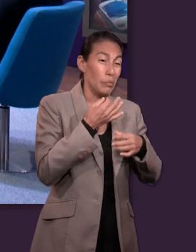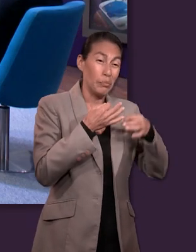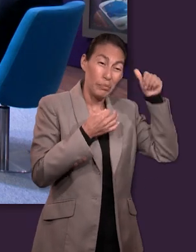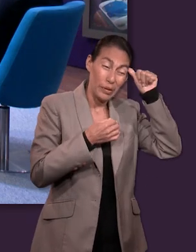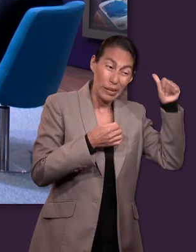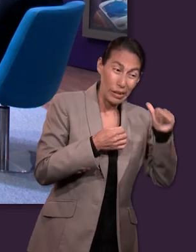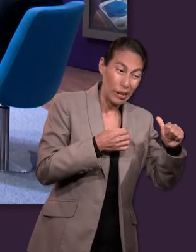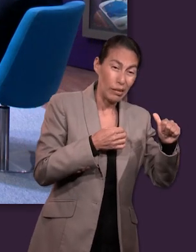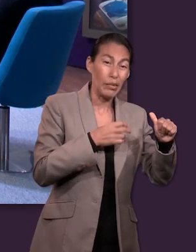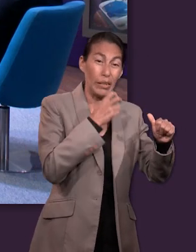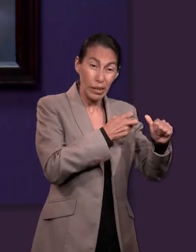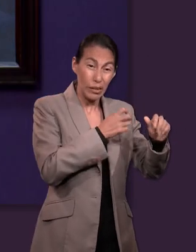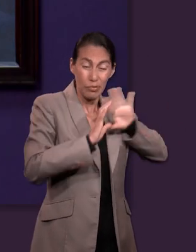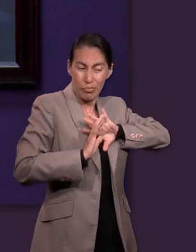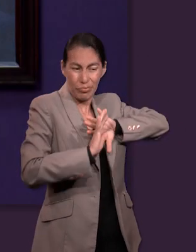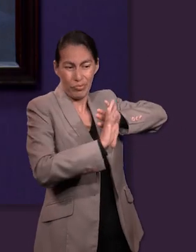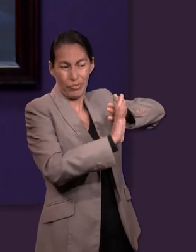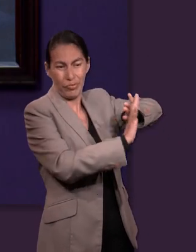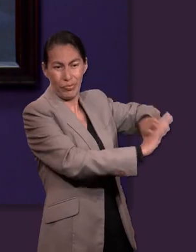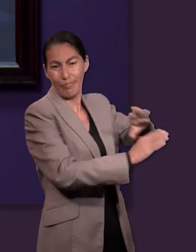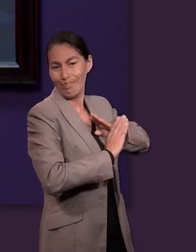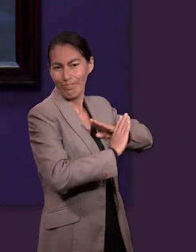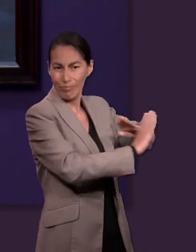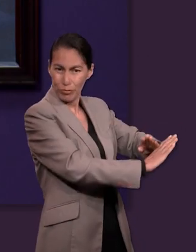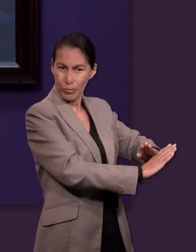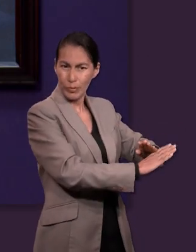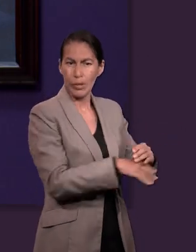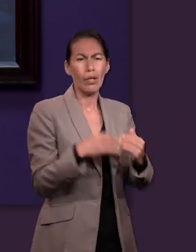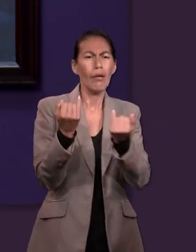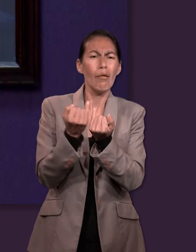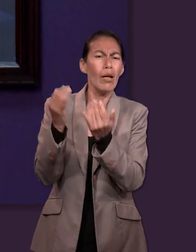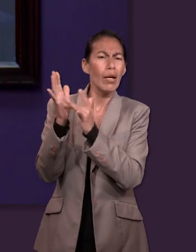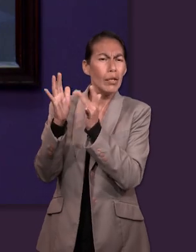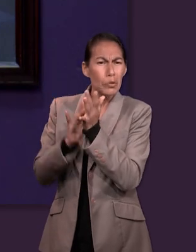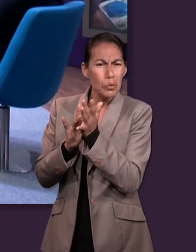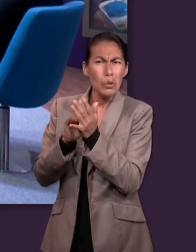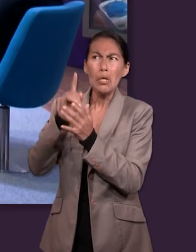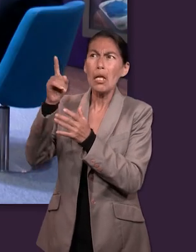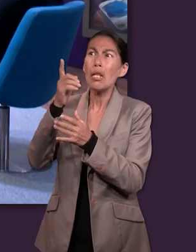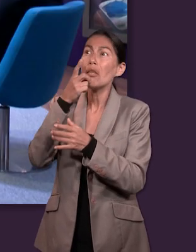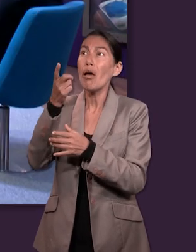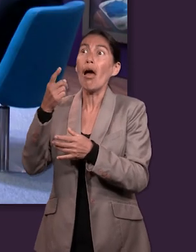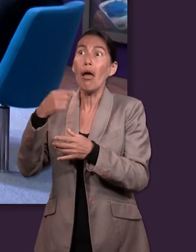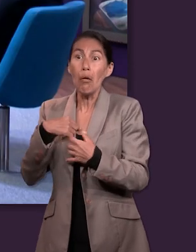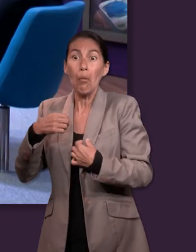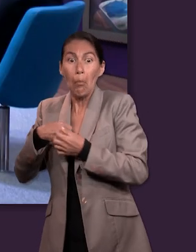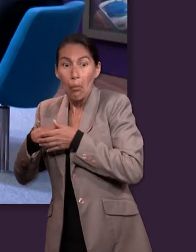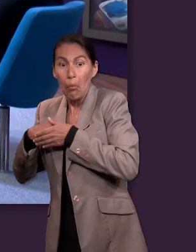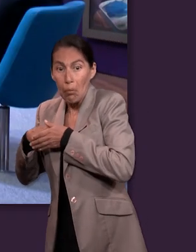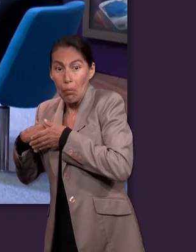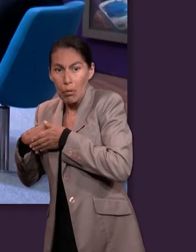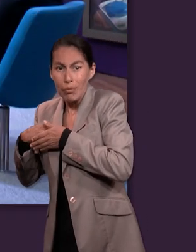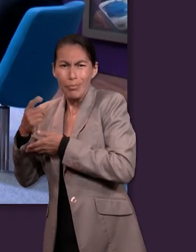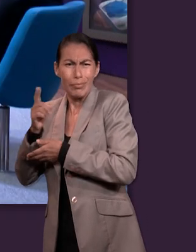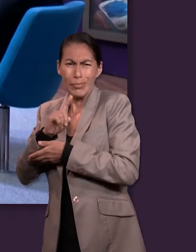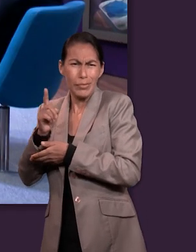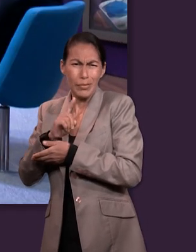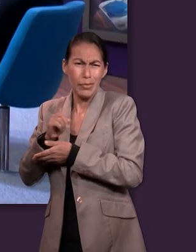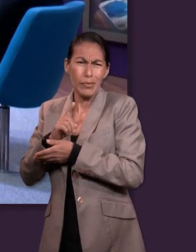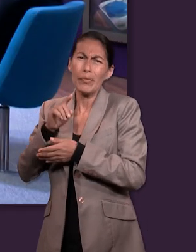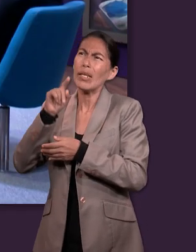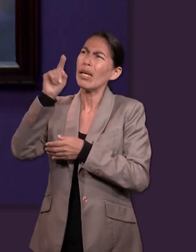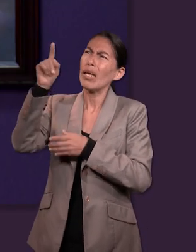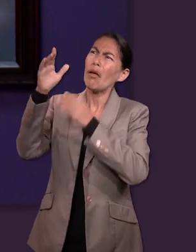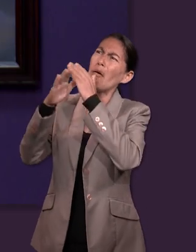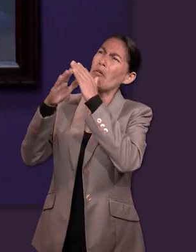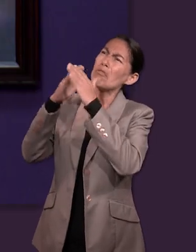seguir, continuar como lo hizo el mismo Jesús. No escatimó nada, al contrario, dejó